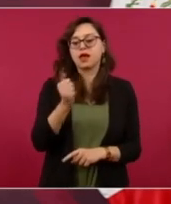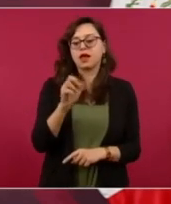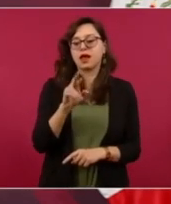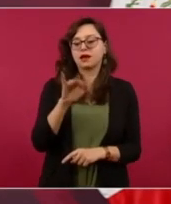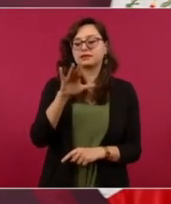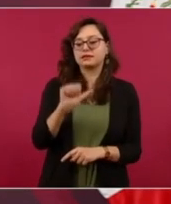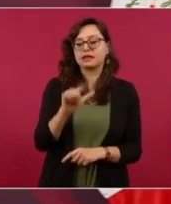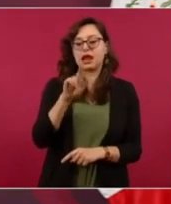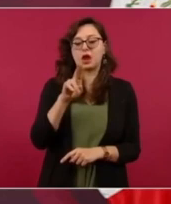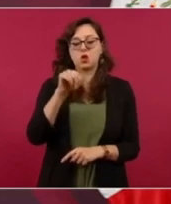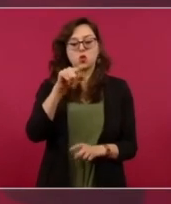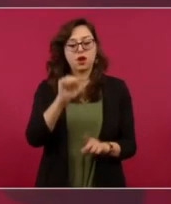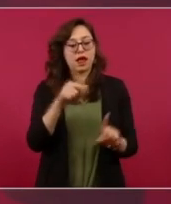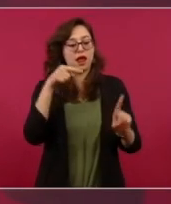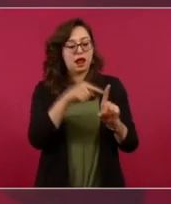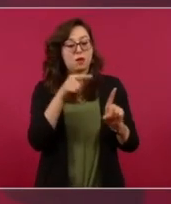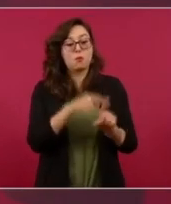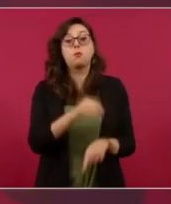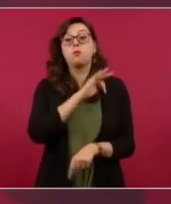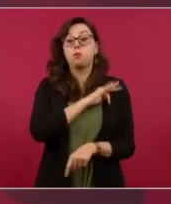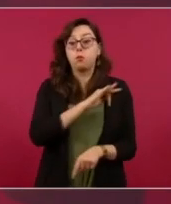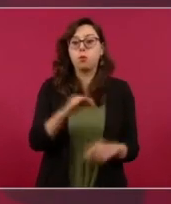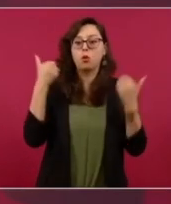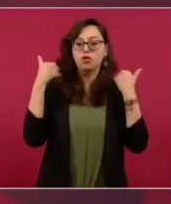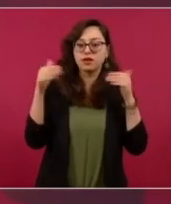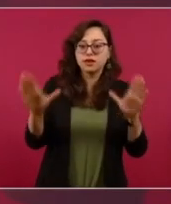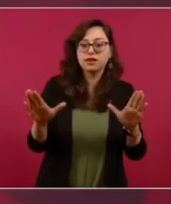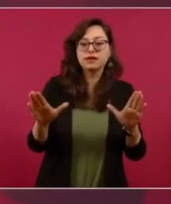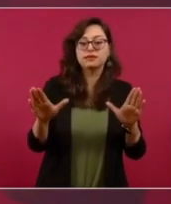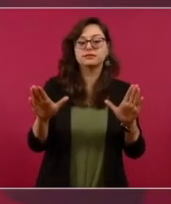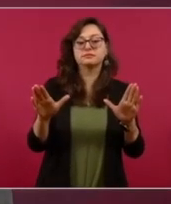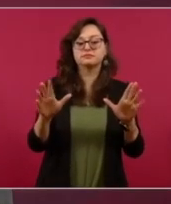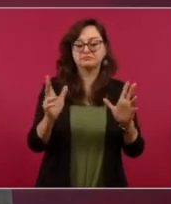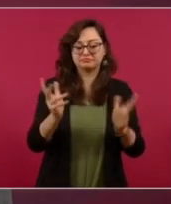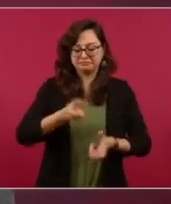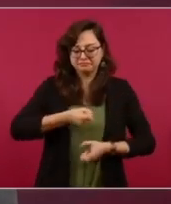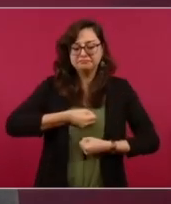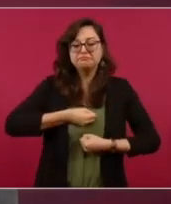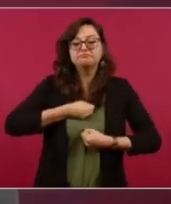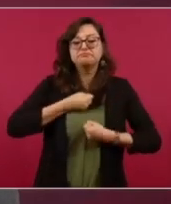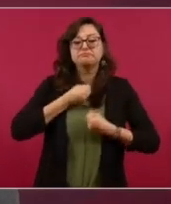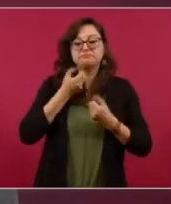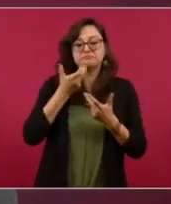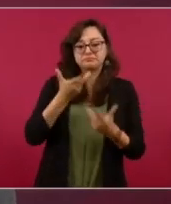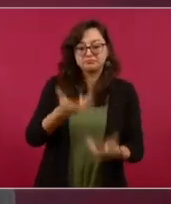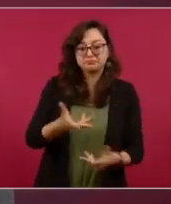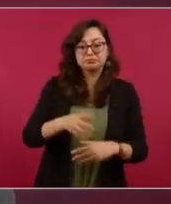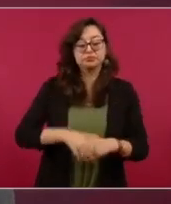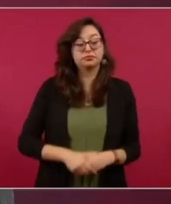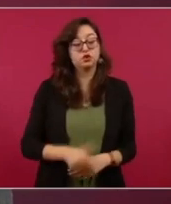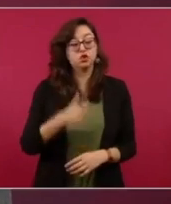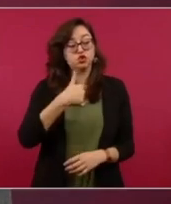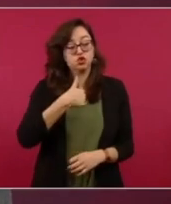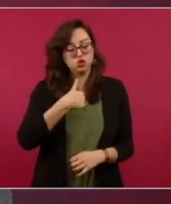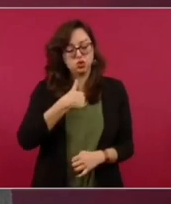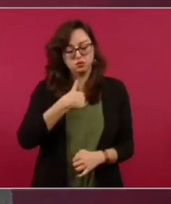Y yo diría, como presidente de México, por el bien del país,